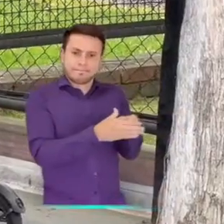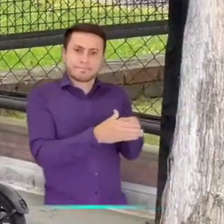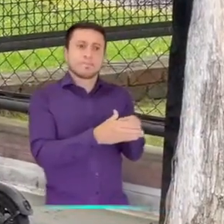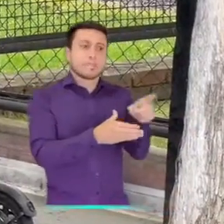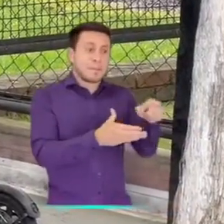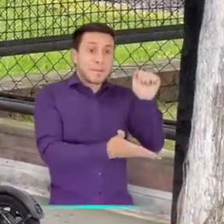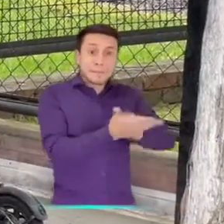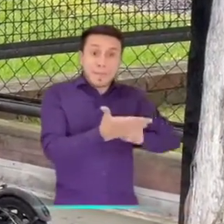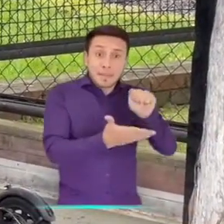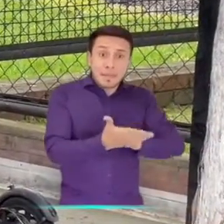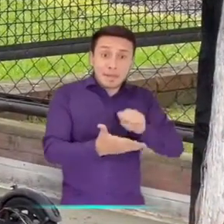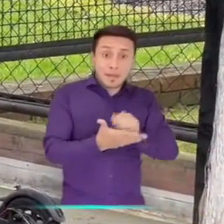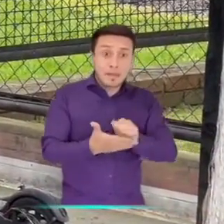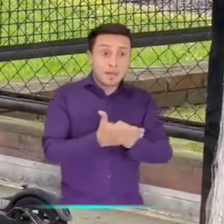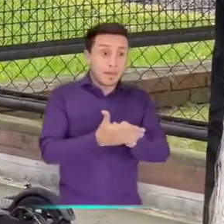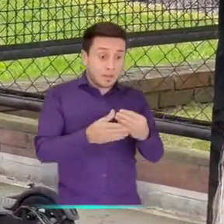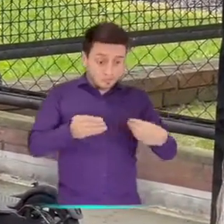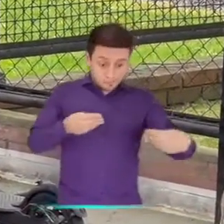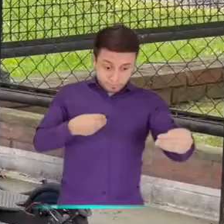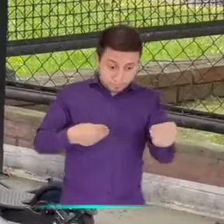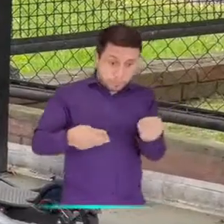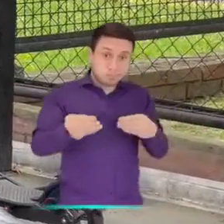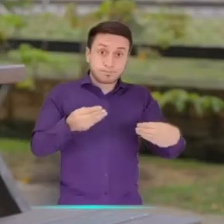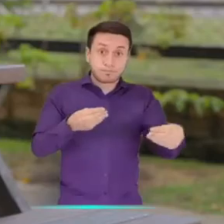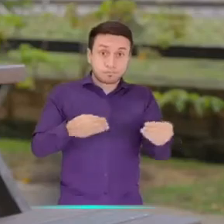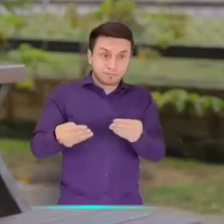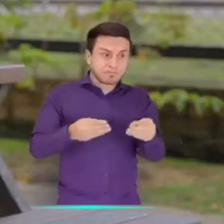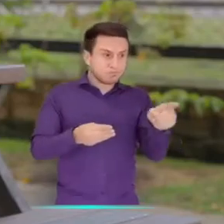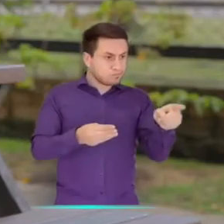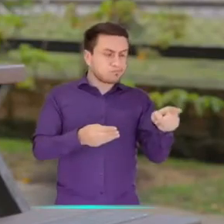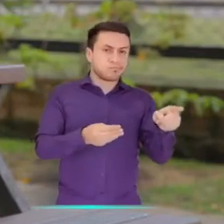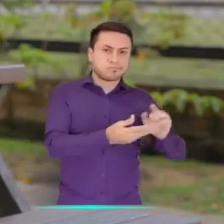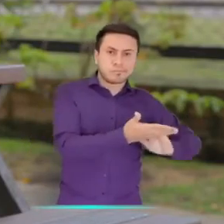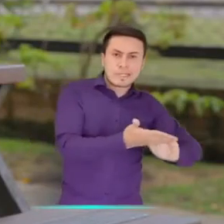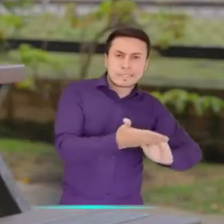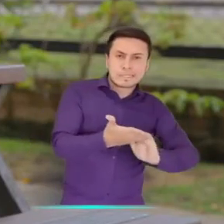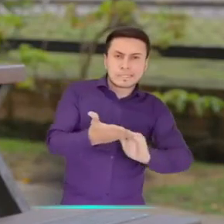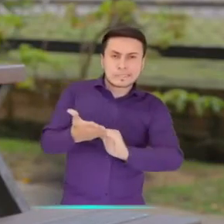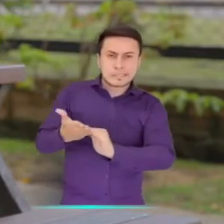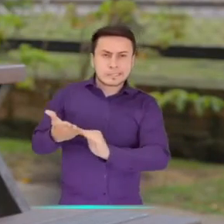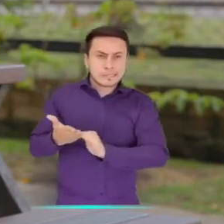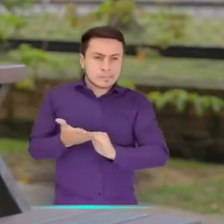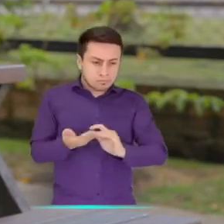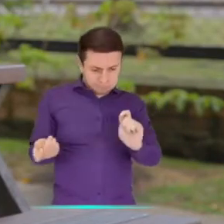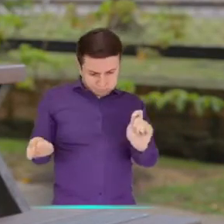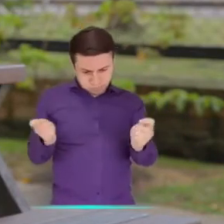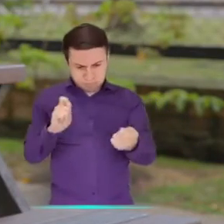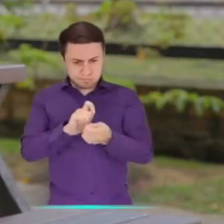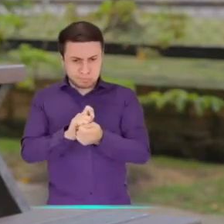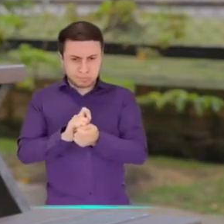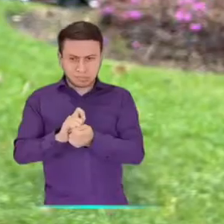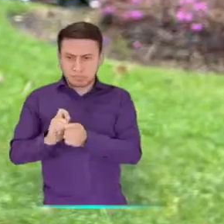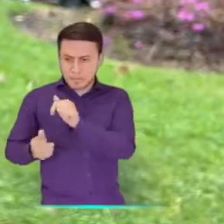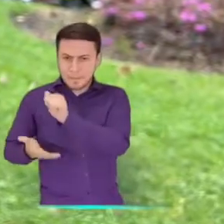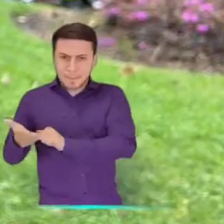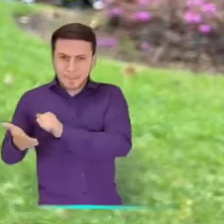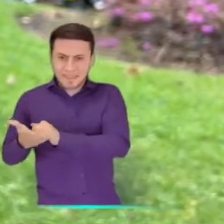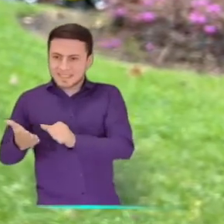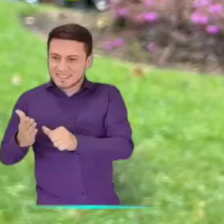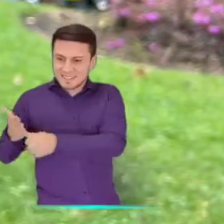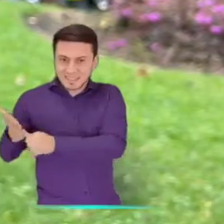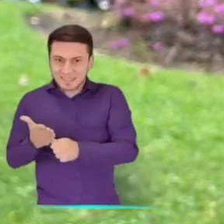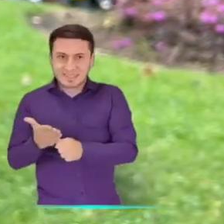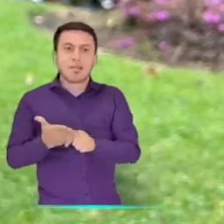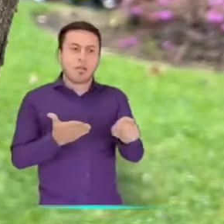eléctricas. Toda la cubierta está hecha con madera plástica. Entonces le pedimos la colaboración a la Asociación de Recicladores de Bogotá, pues gracias a